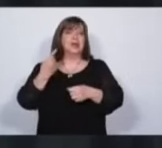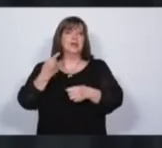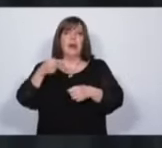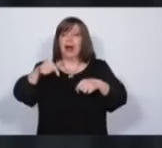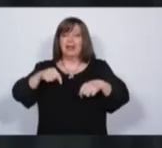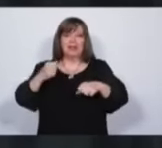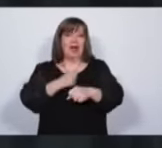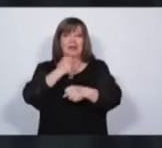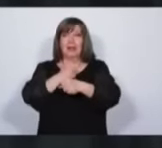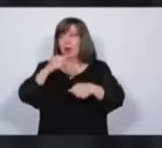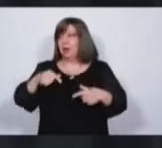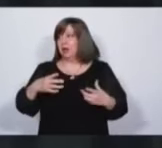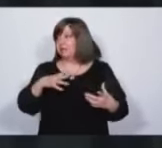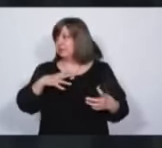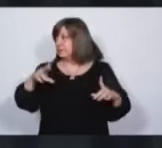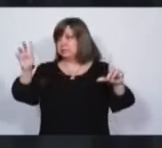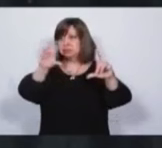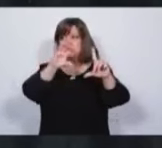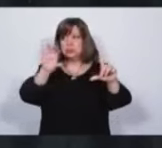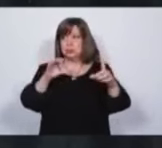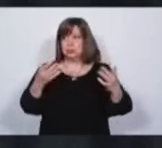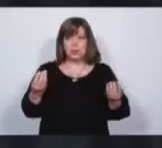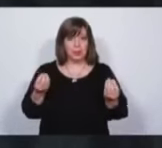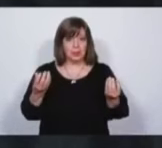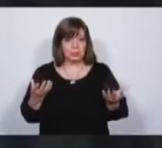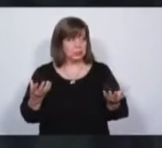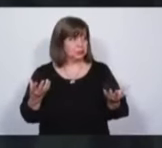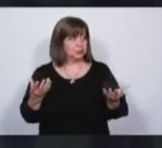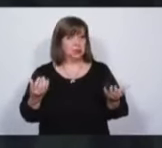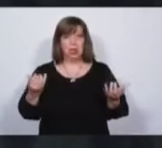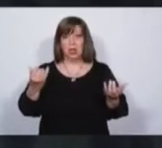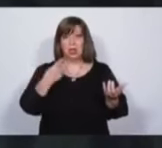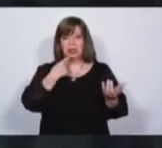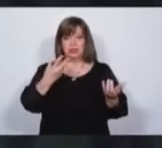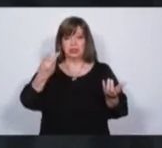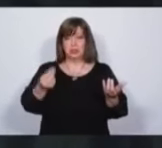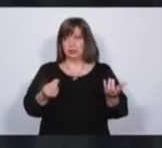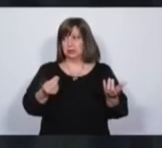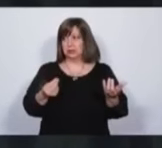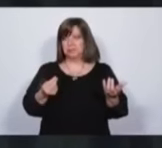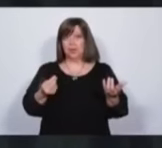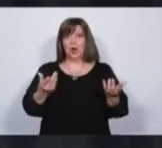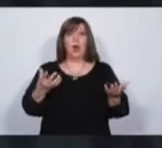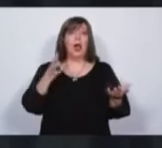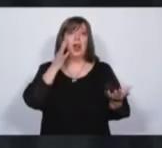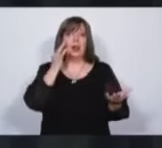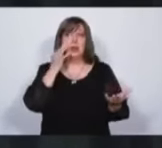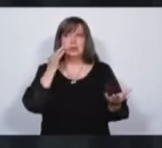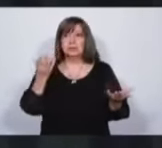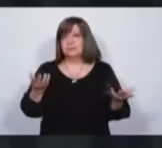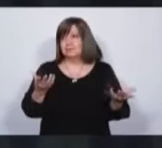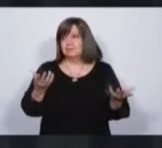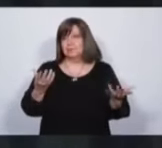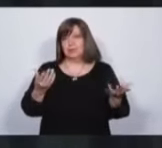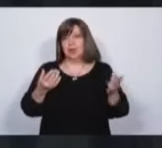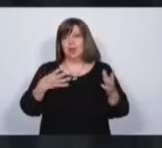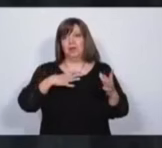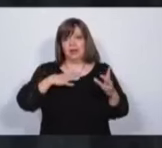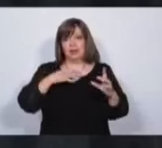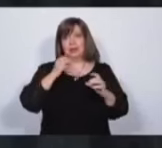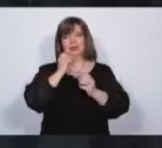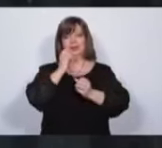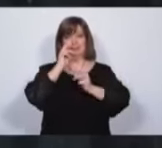no nos han explicado no se le permitió su participación ni la exposición de sus